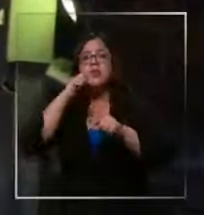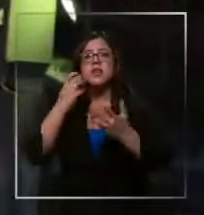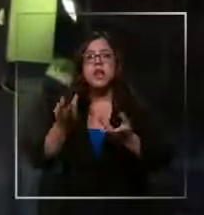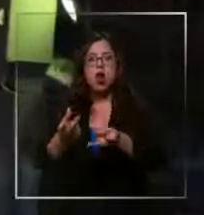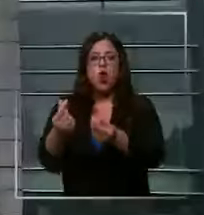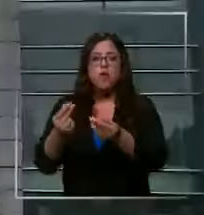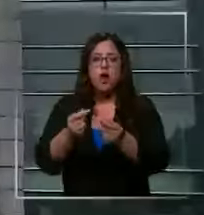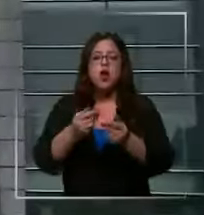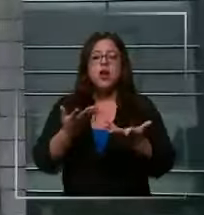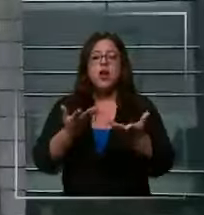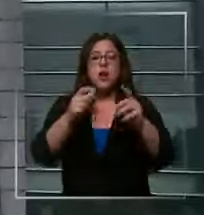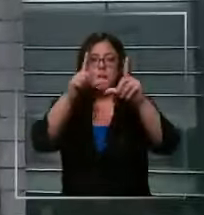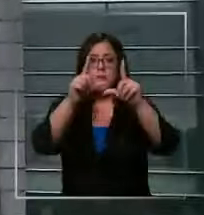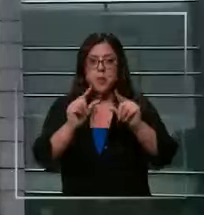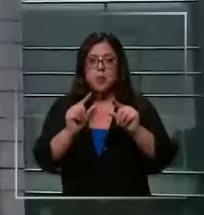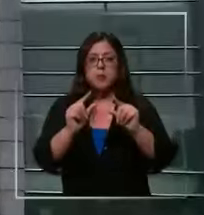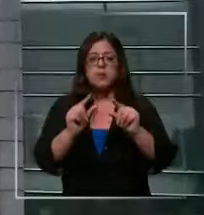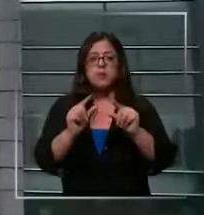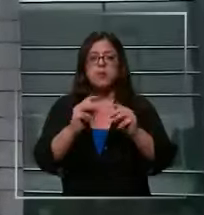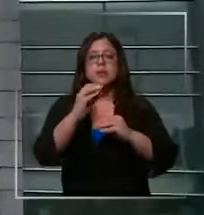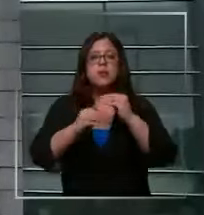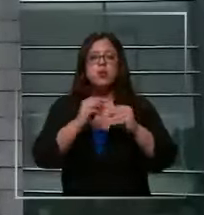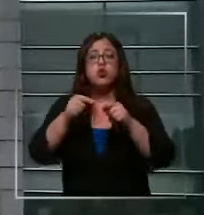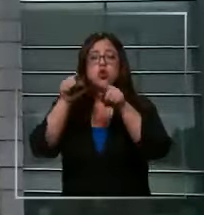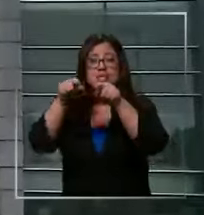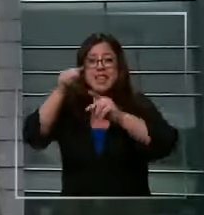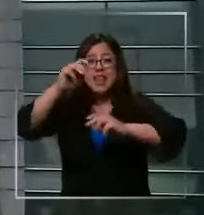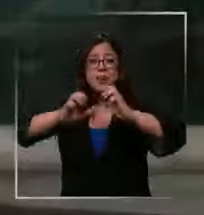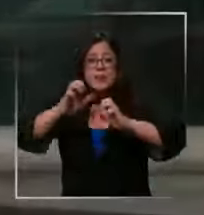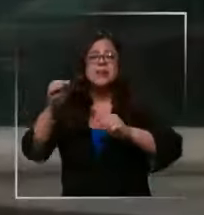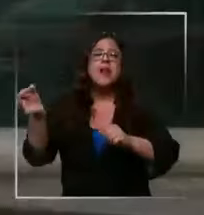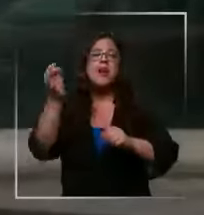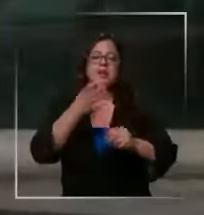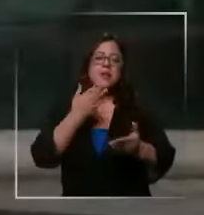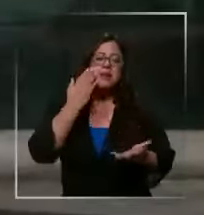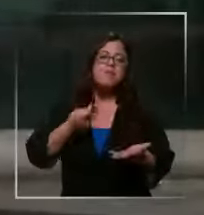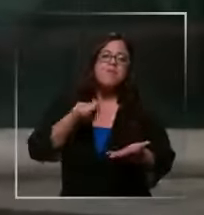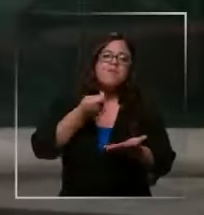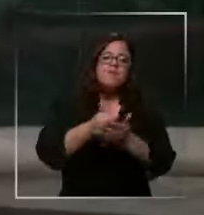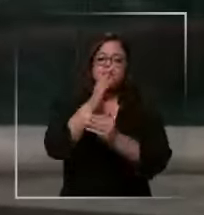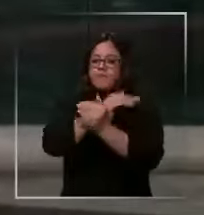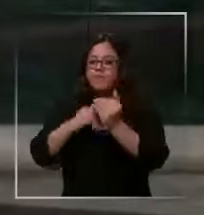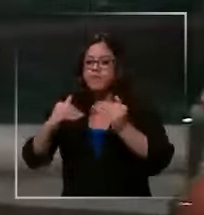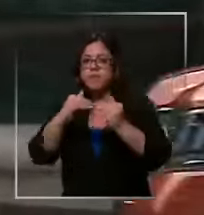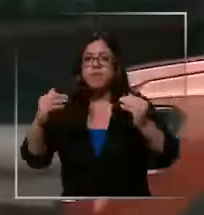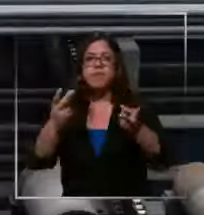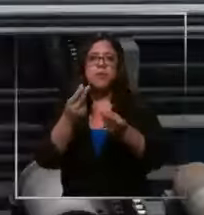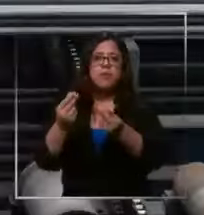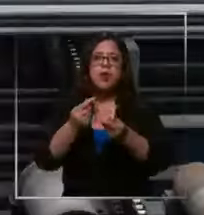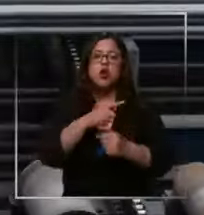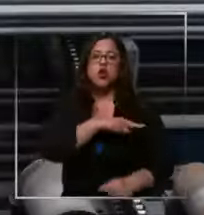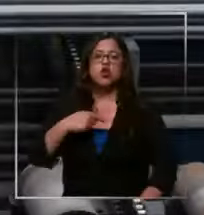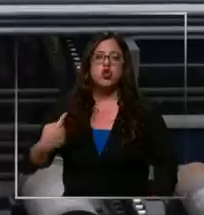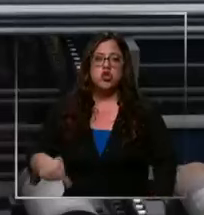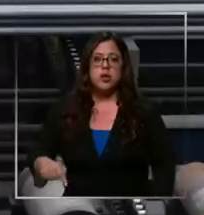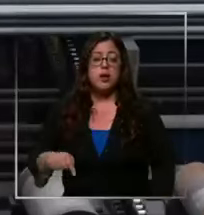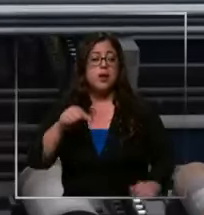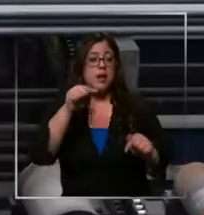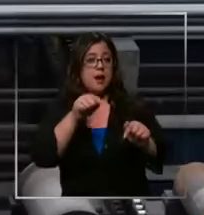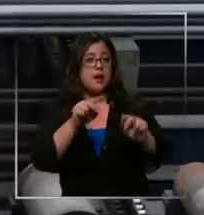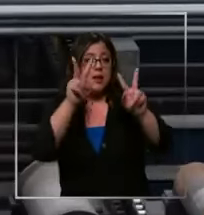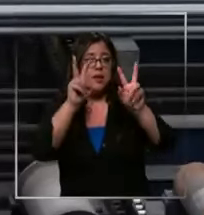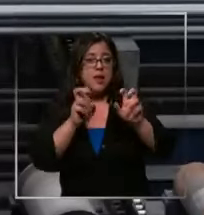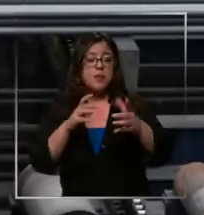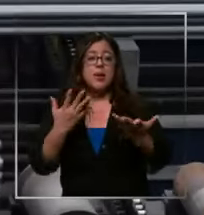los costos de producción. Una distorsión que en Guachipato dicen estar subsidiando para poder igualar los precios con Beijing. Las consecuencias,